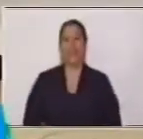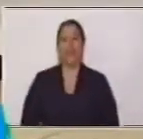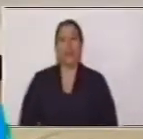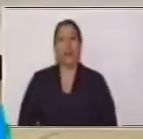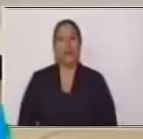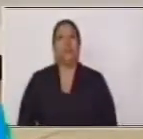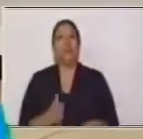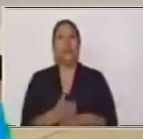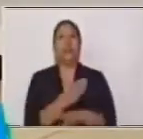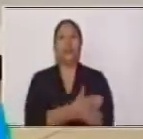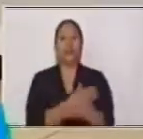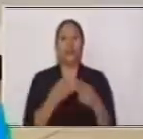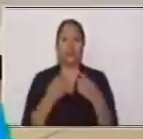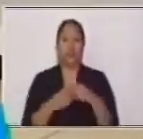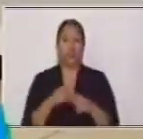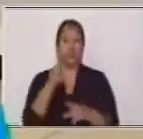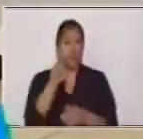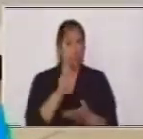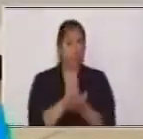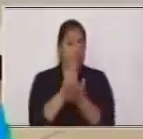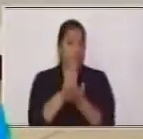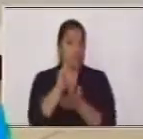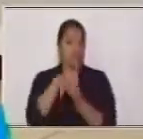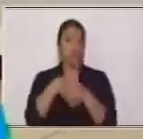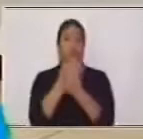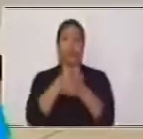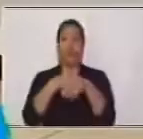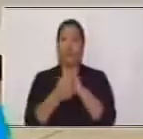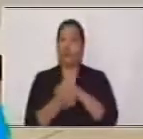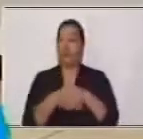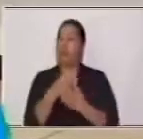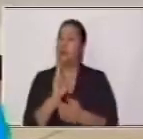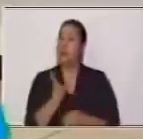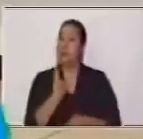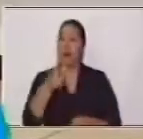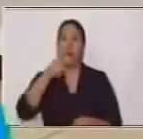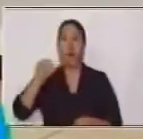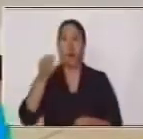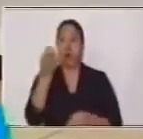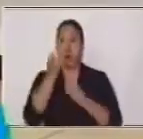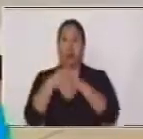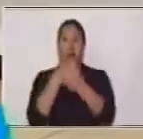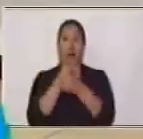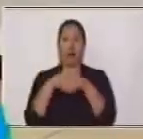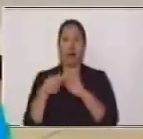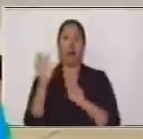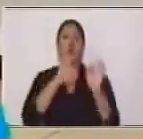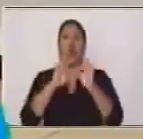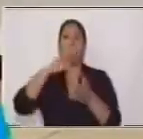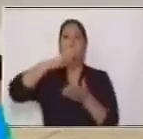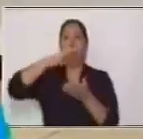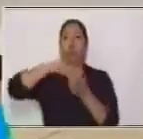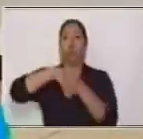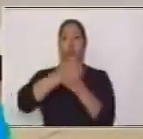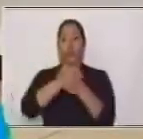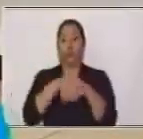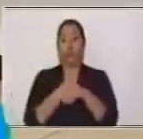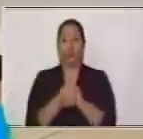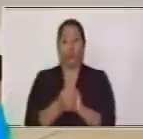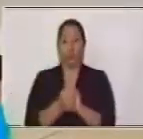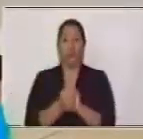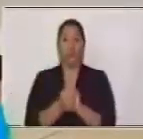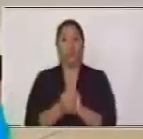Antes de empezar, te recomiendo que laves tus manos constantemente con agua y jabón o utilices gel antibacterial.